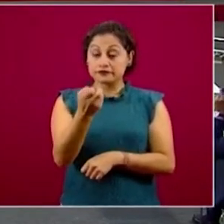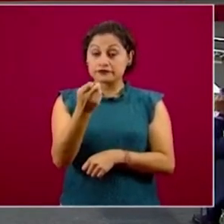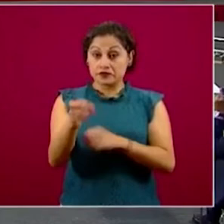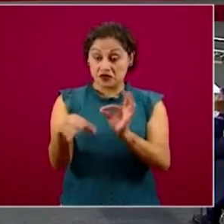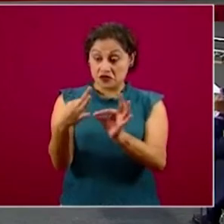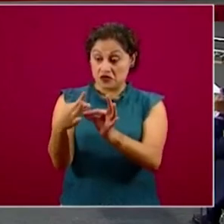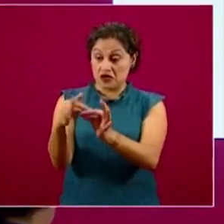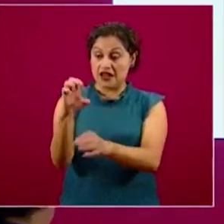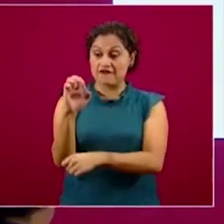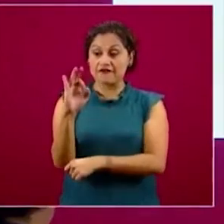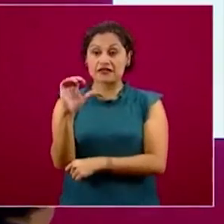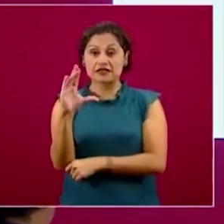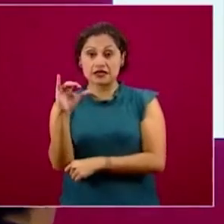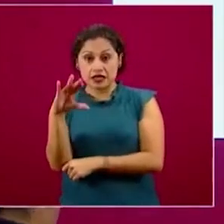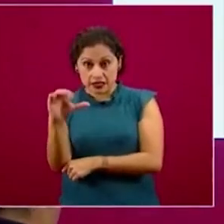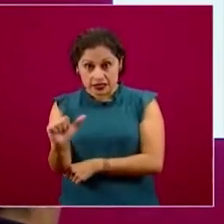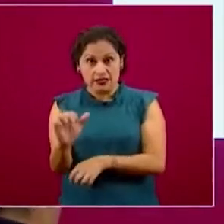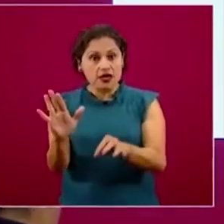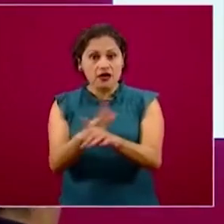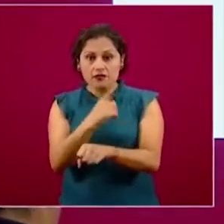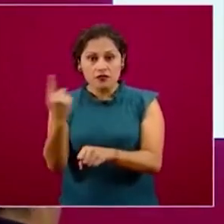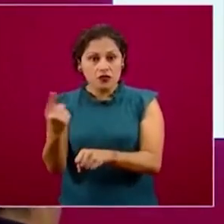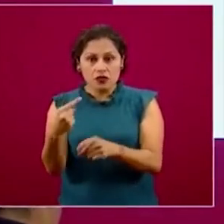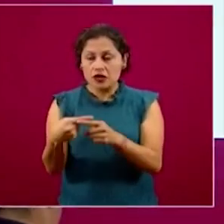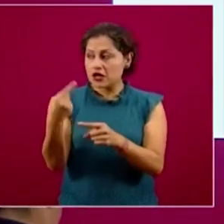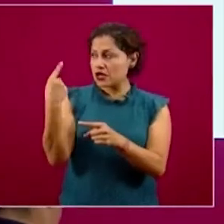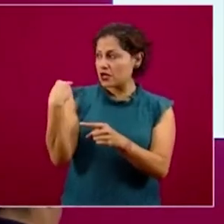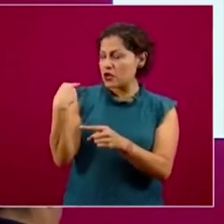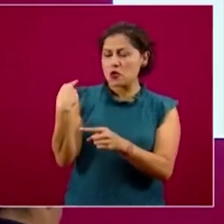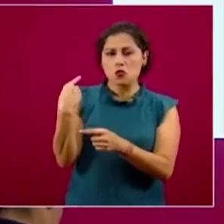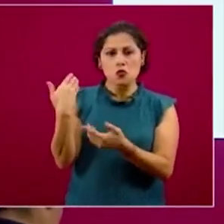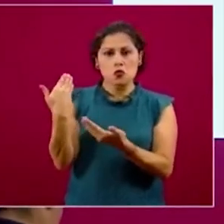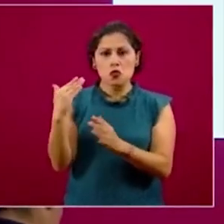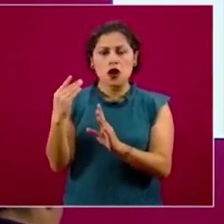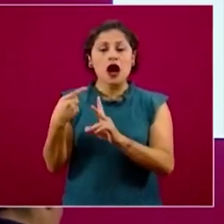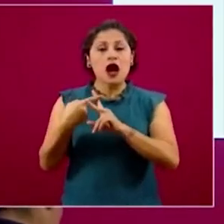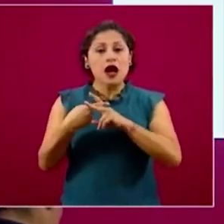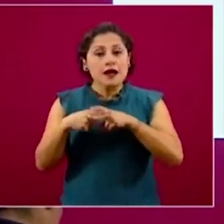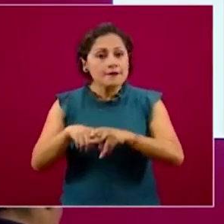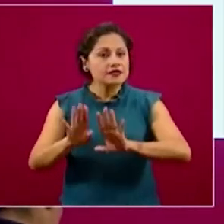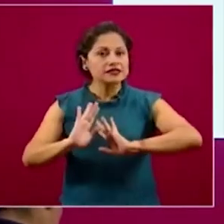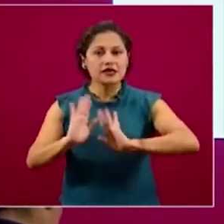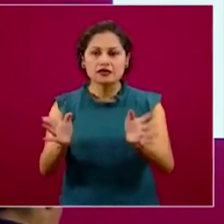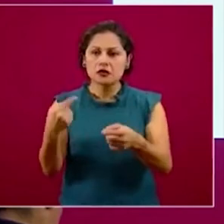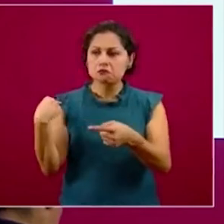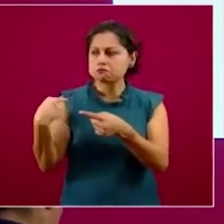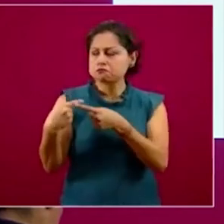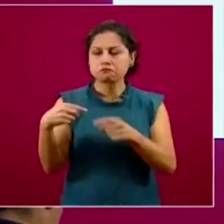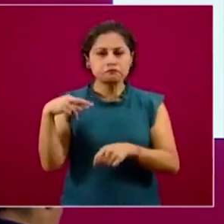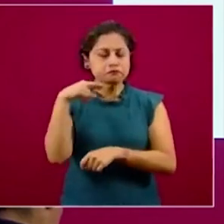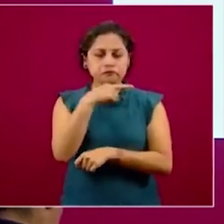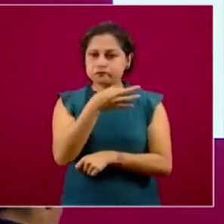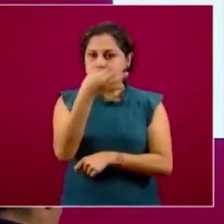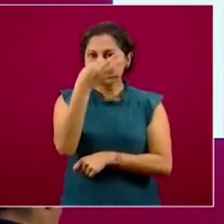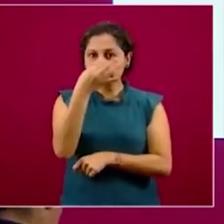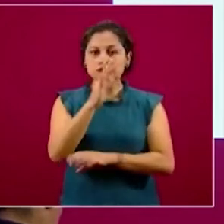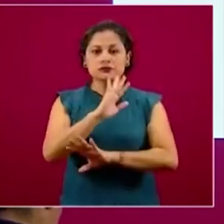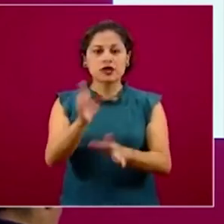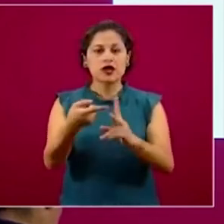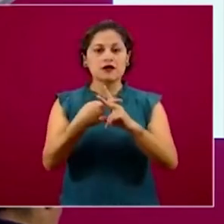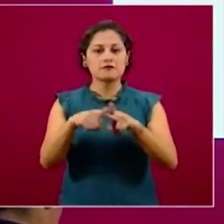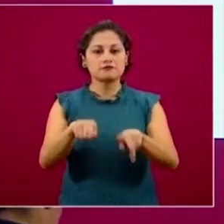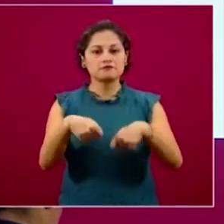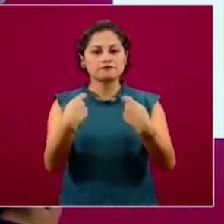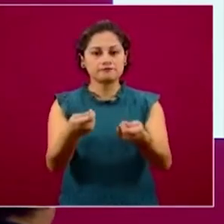hace poquito más de una semana y hoy tiene sus primeros resultados. ¿Por qué honestidad? Porque